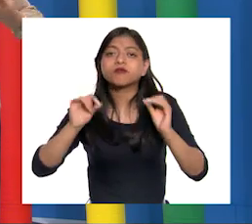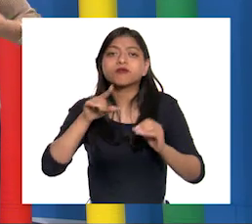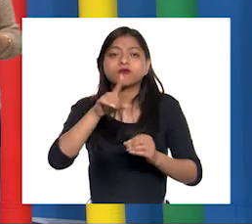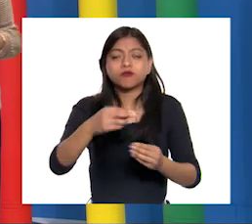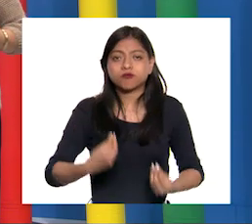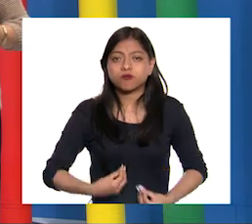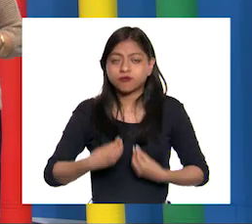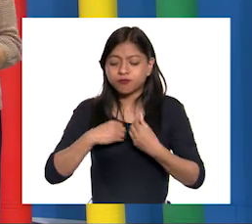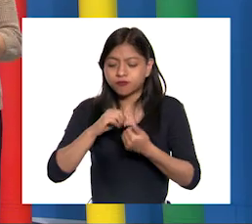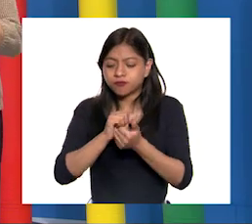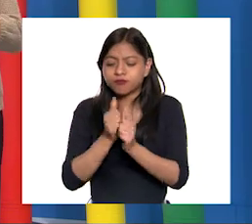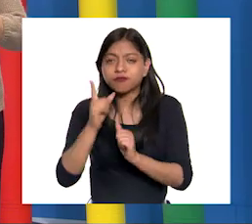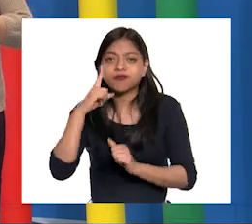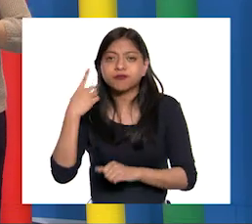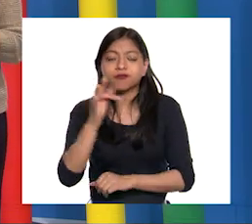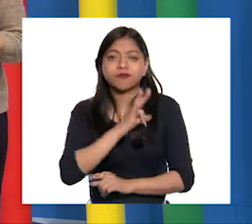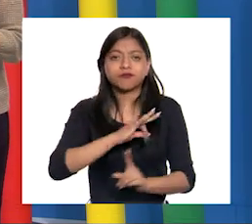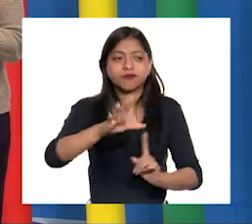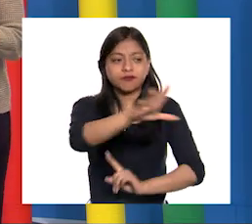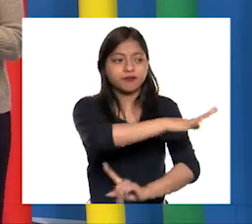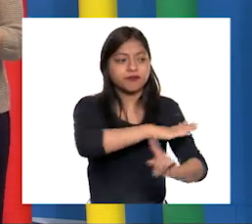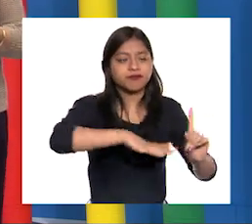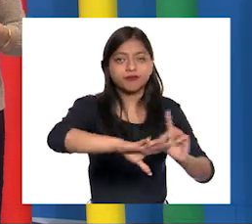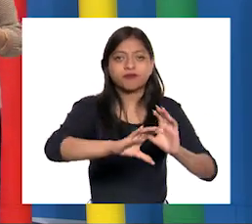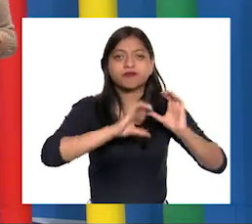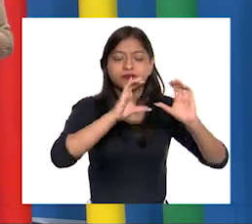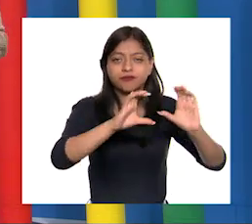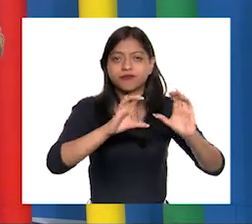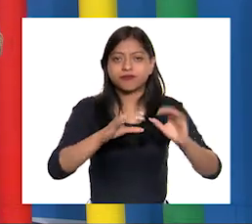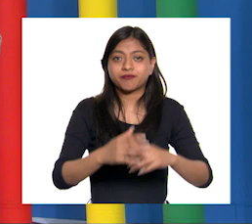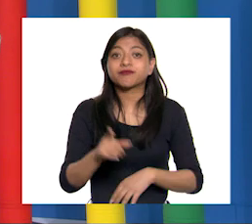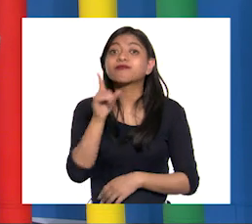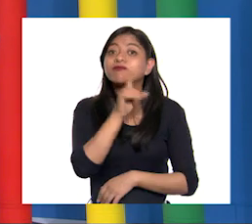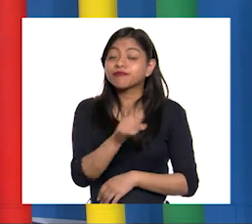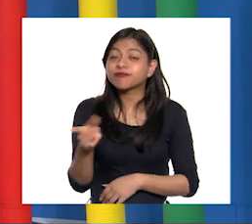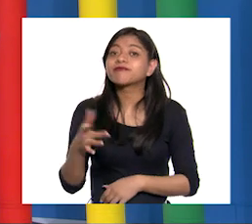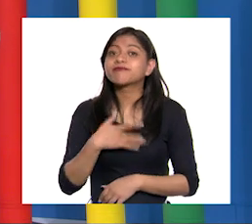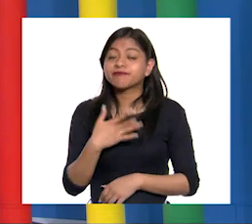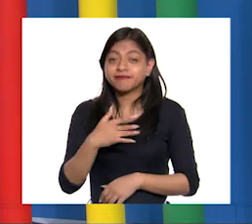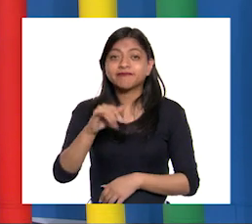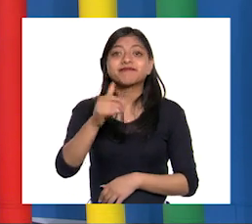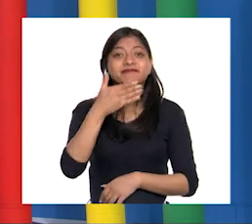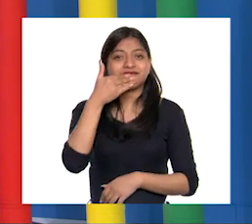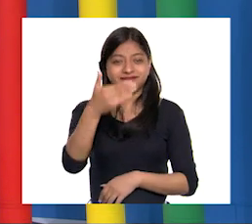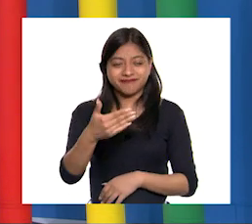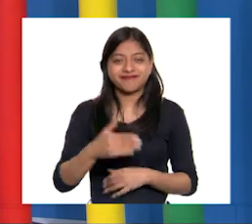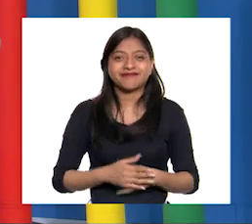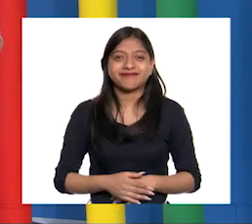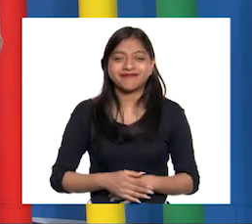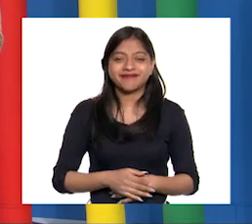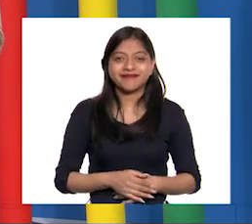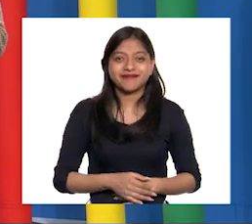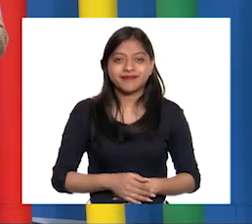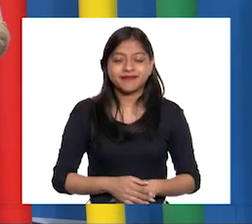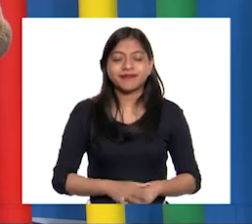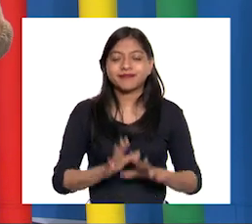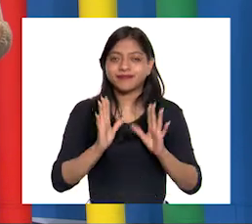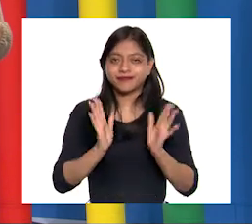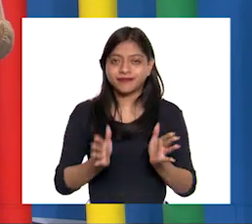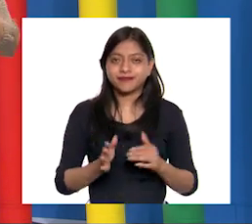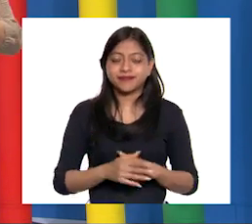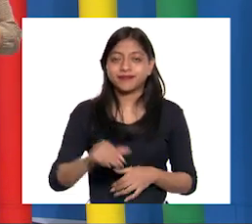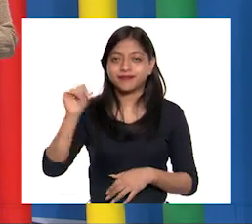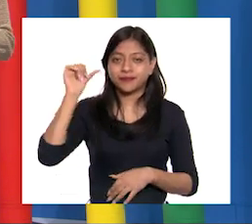por acciones más responsables ¿Cómo ven chicas? Muy bien Bueno, pues entonces